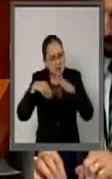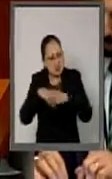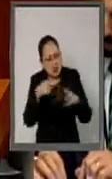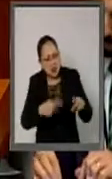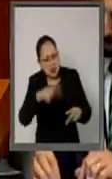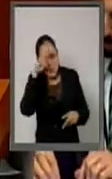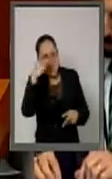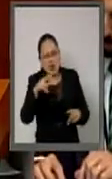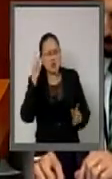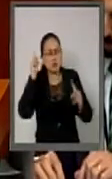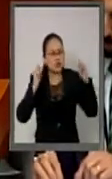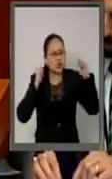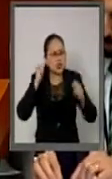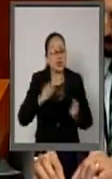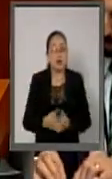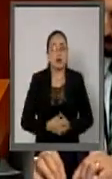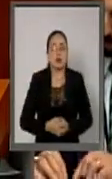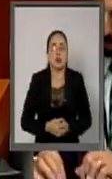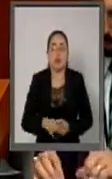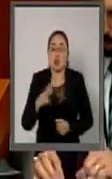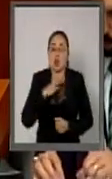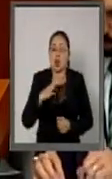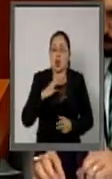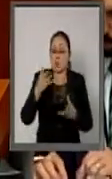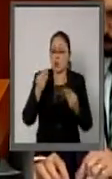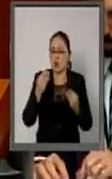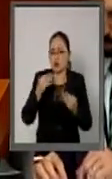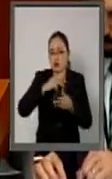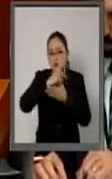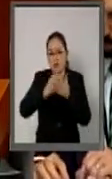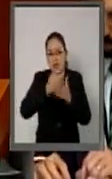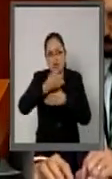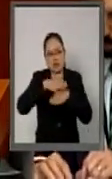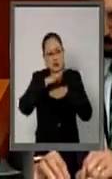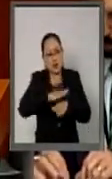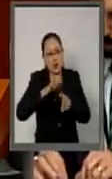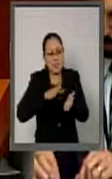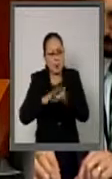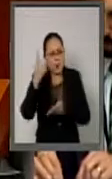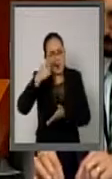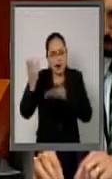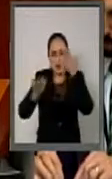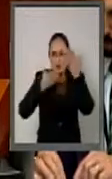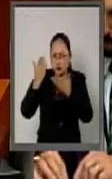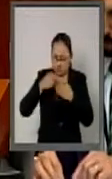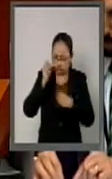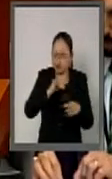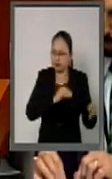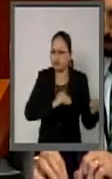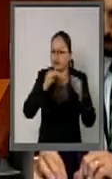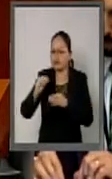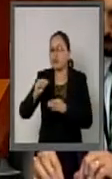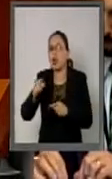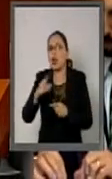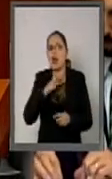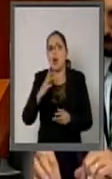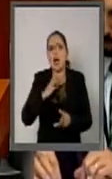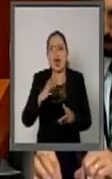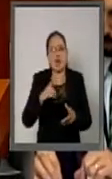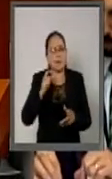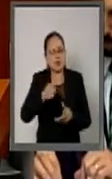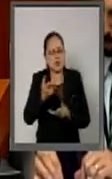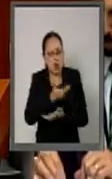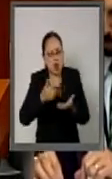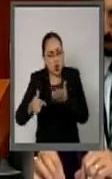tenemos una gran cantidad de proyectos, incluyendo becas en la plataforma de movilidad académica, compartimos instalaciones